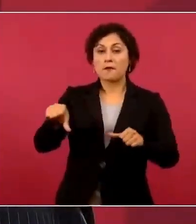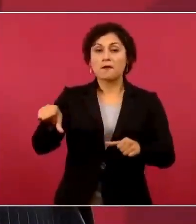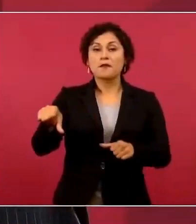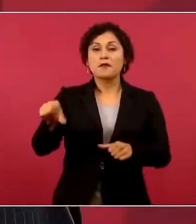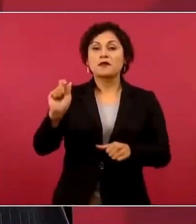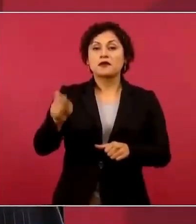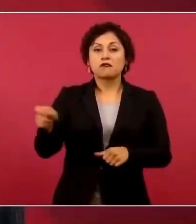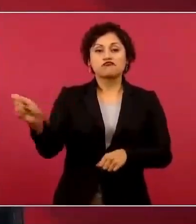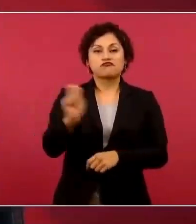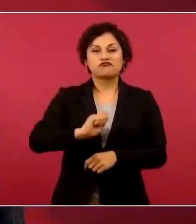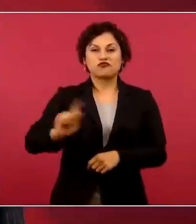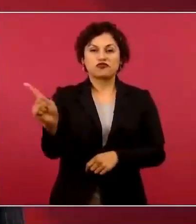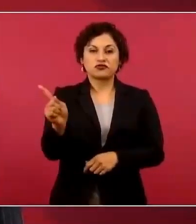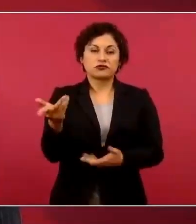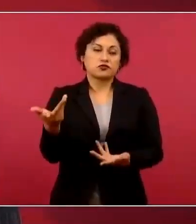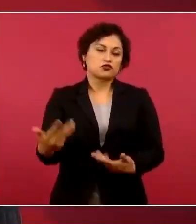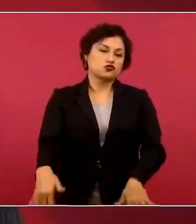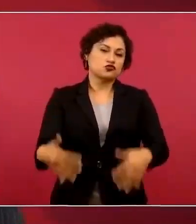profesional.